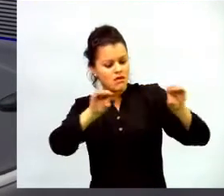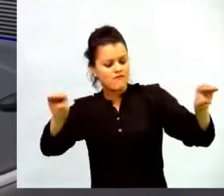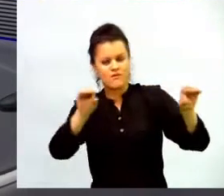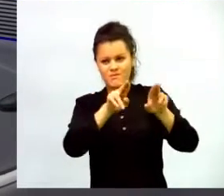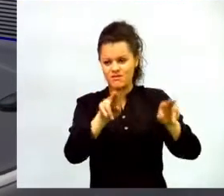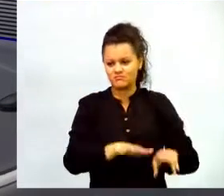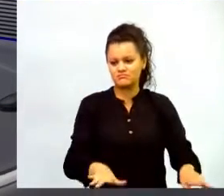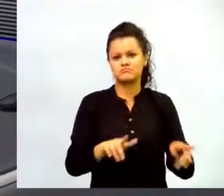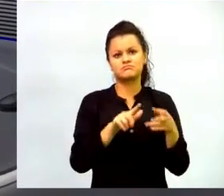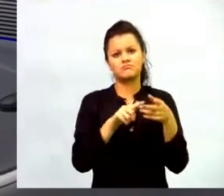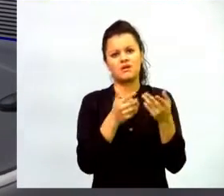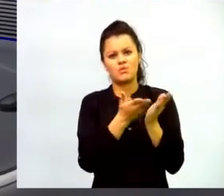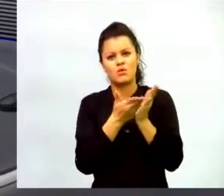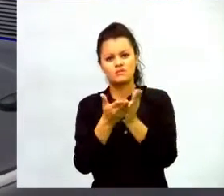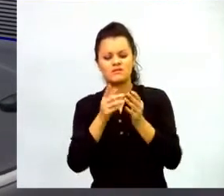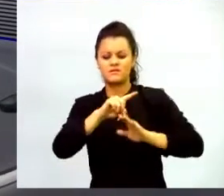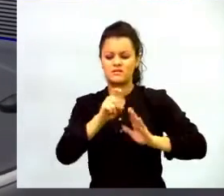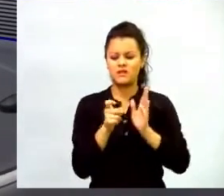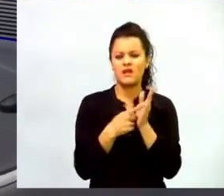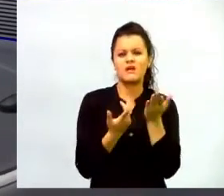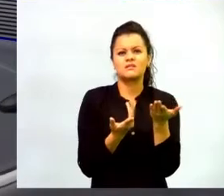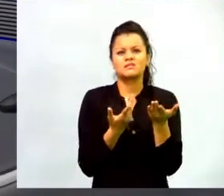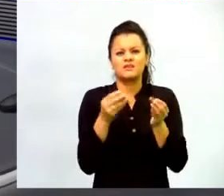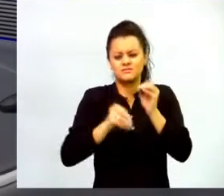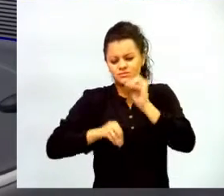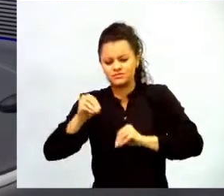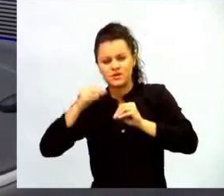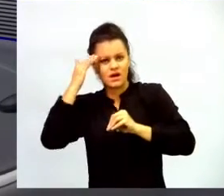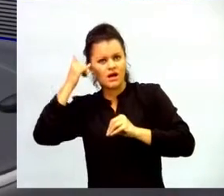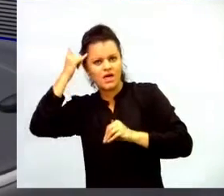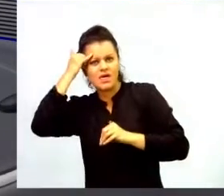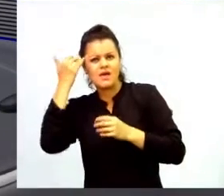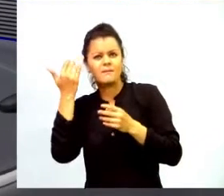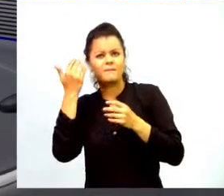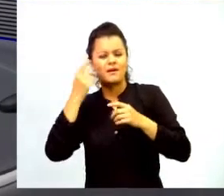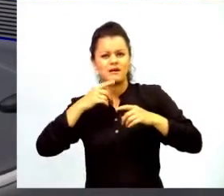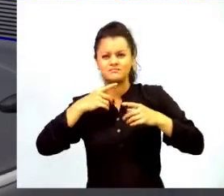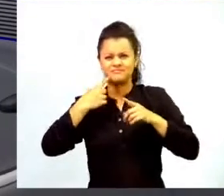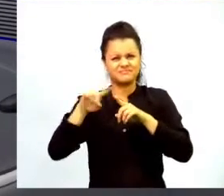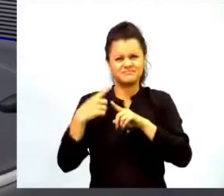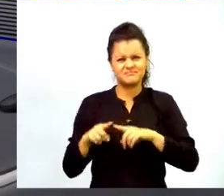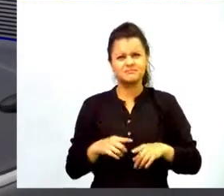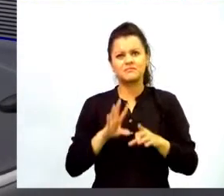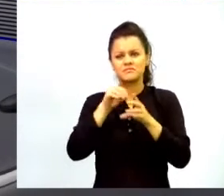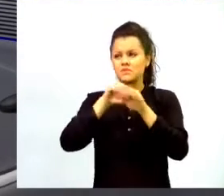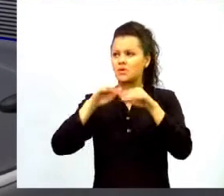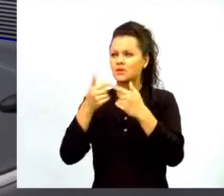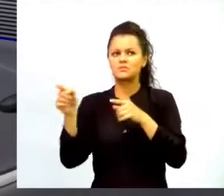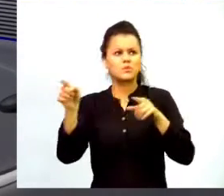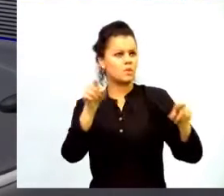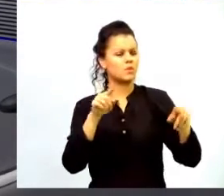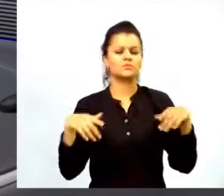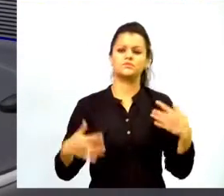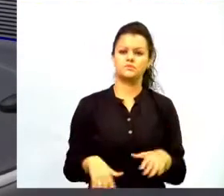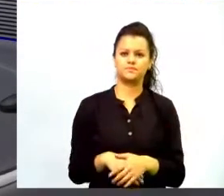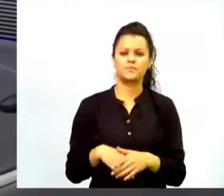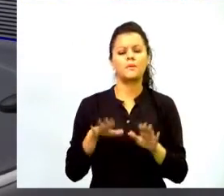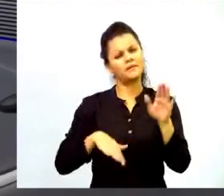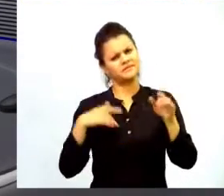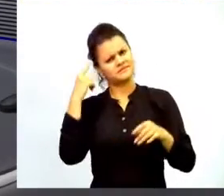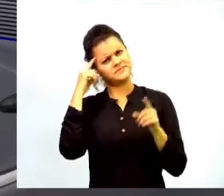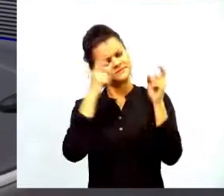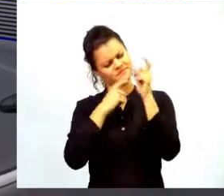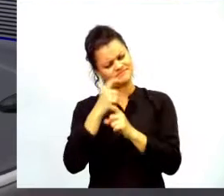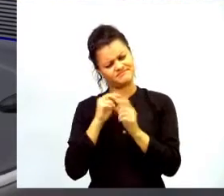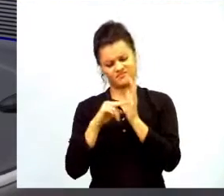gestión académica y gestión administrativa para los colegios. Pero bueno, durante mucho tiempo nos preguntamos ¿será que las TIC funcionan o no